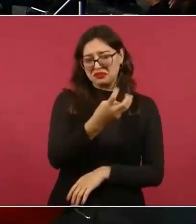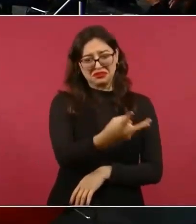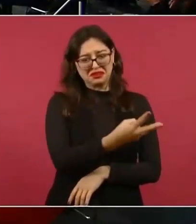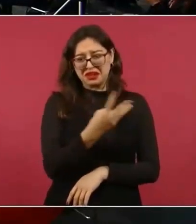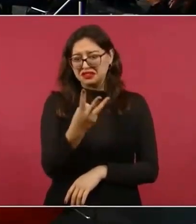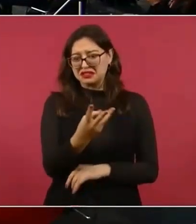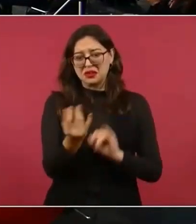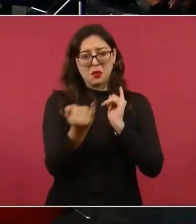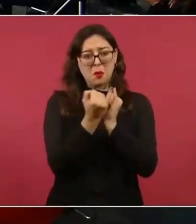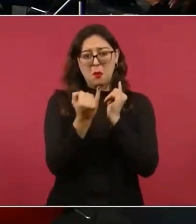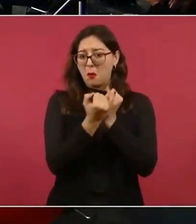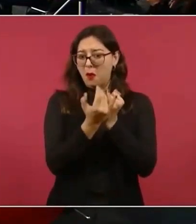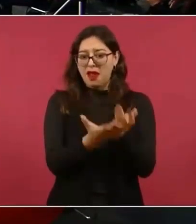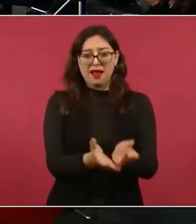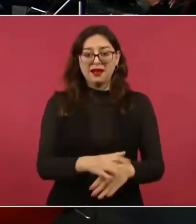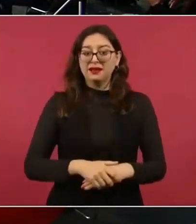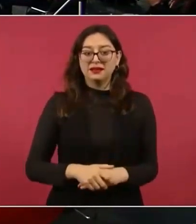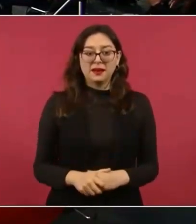Trisami.